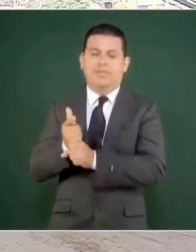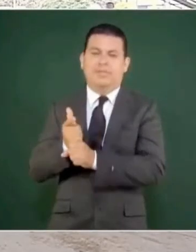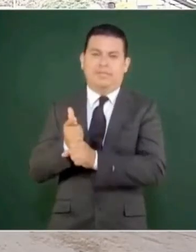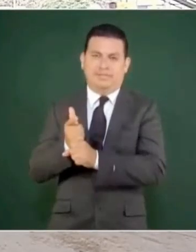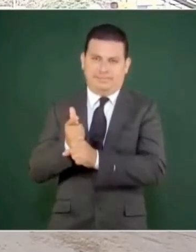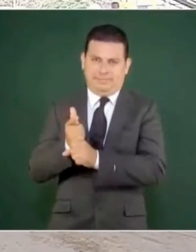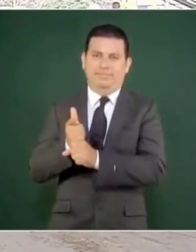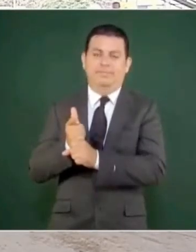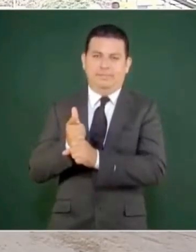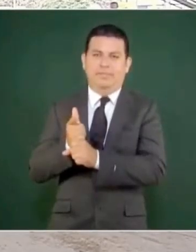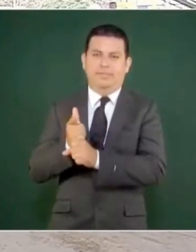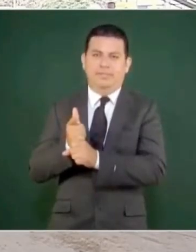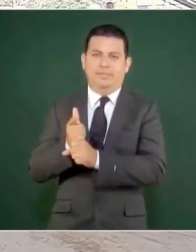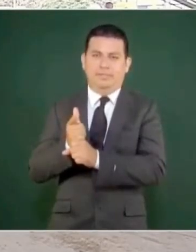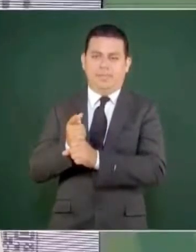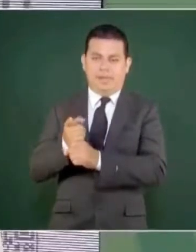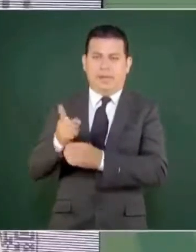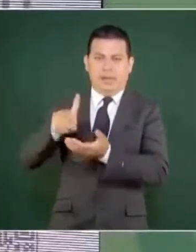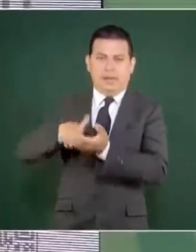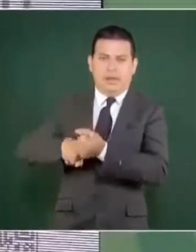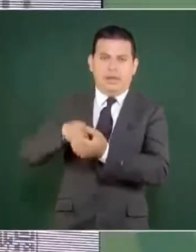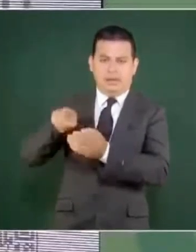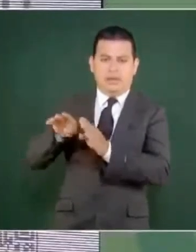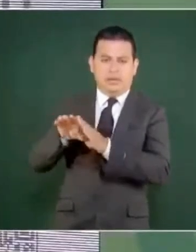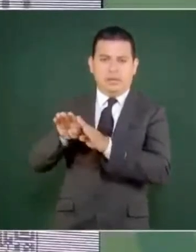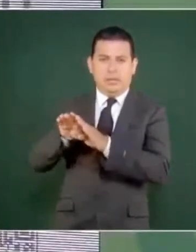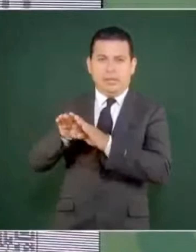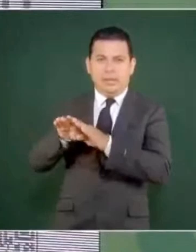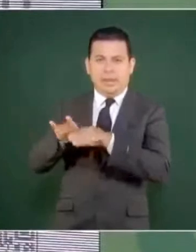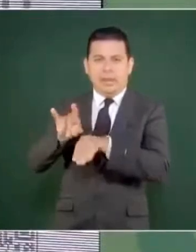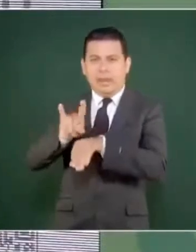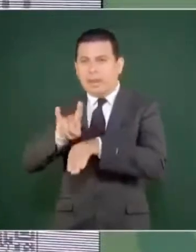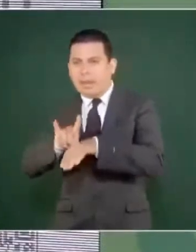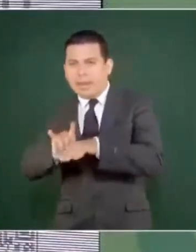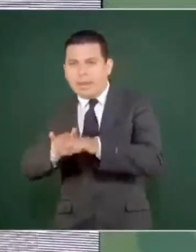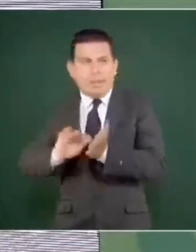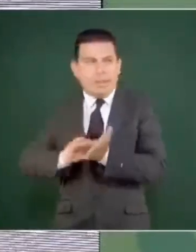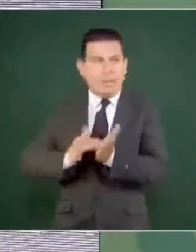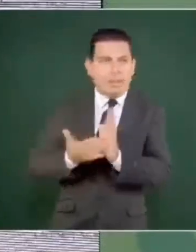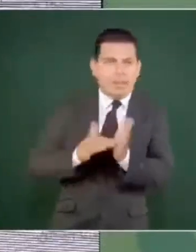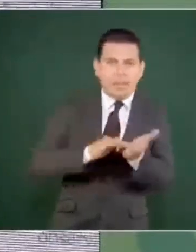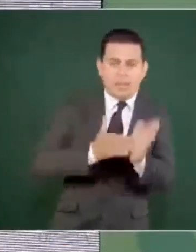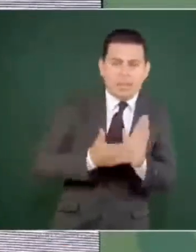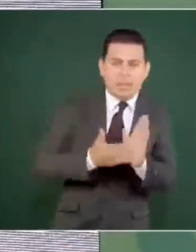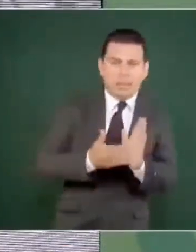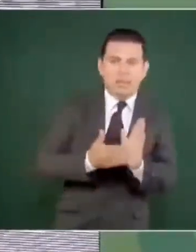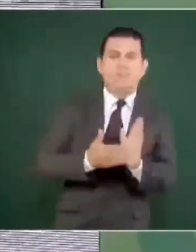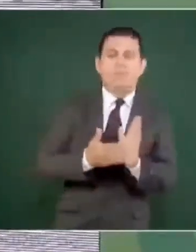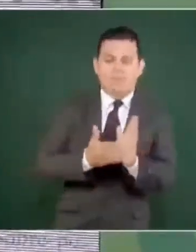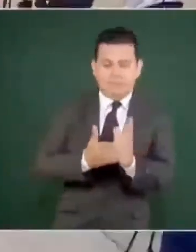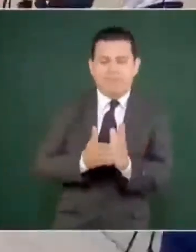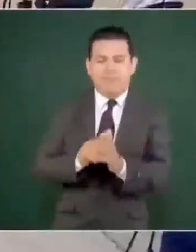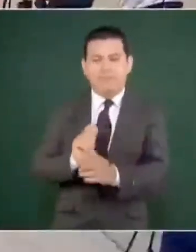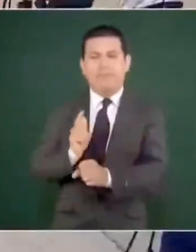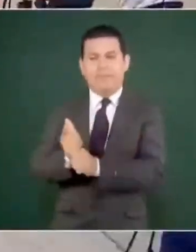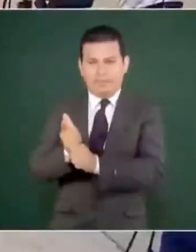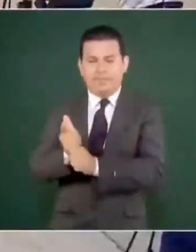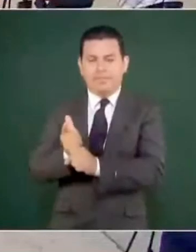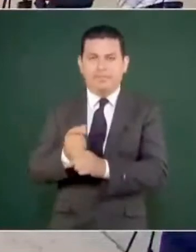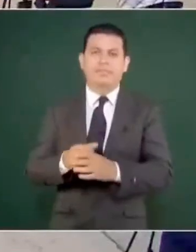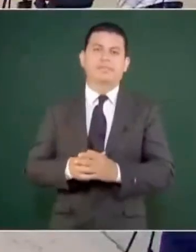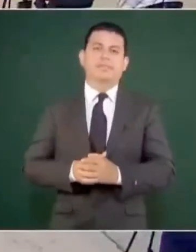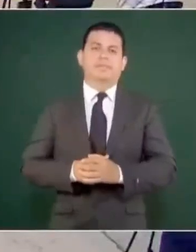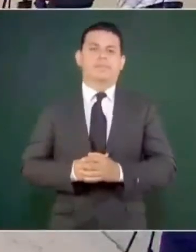de que tenía ahí en el cajón, el